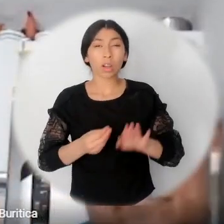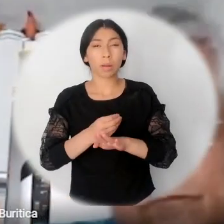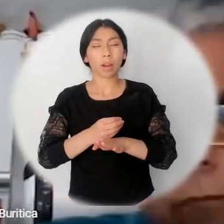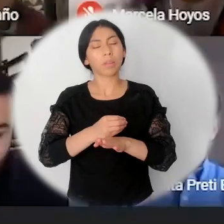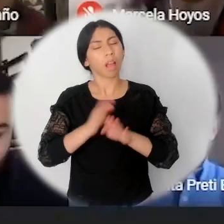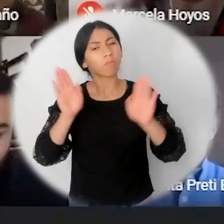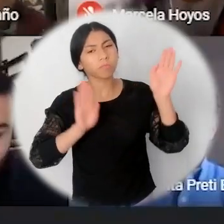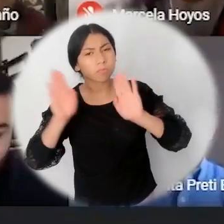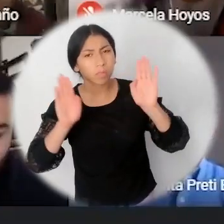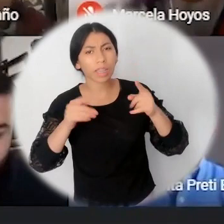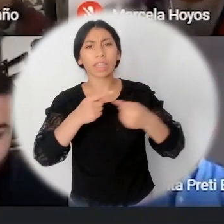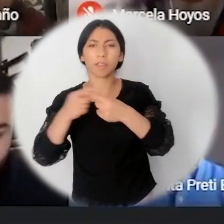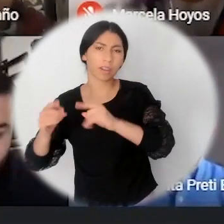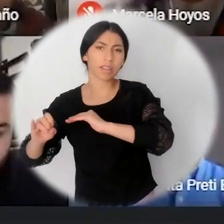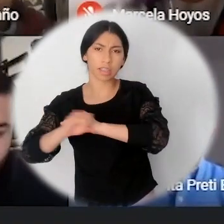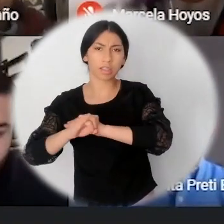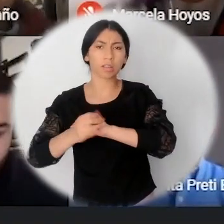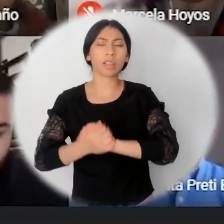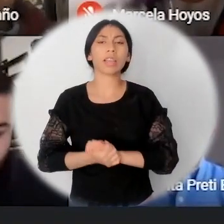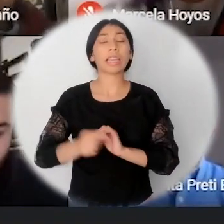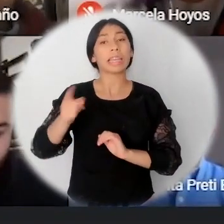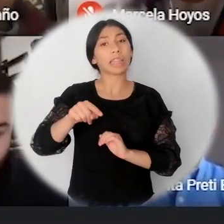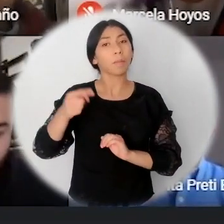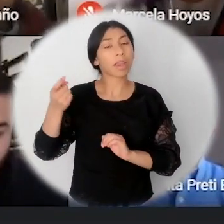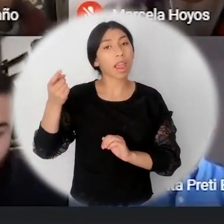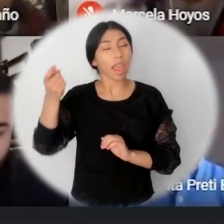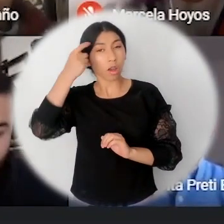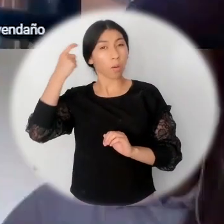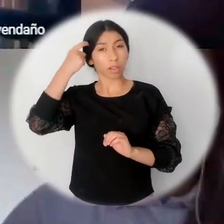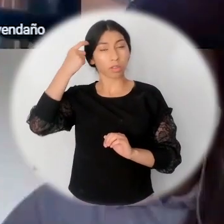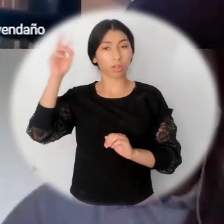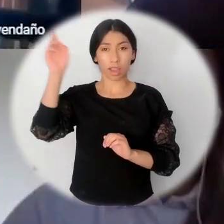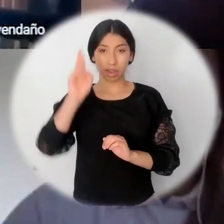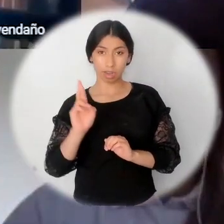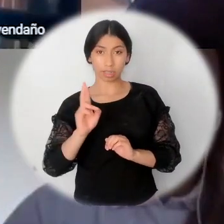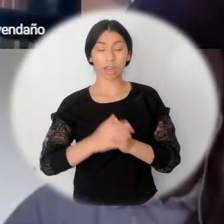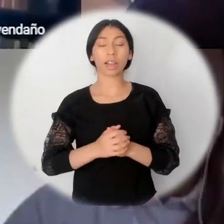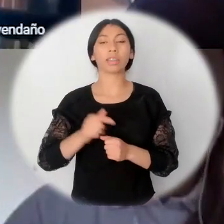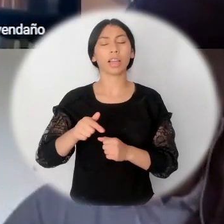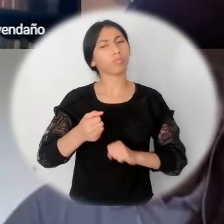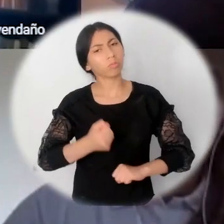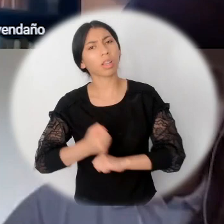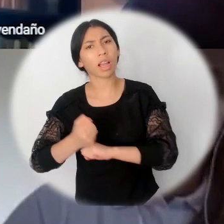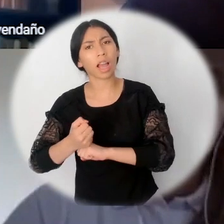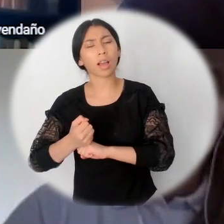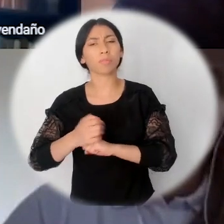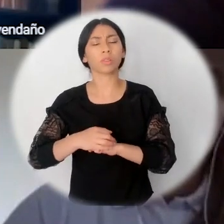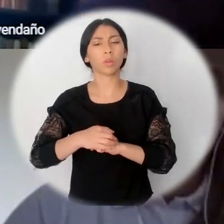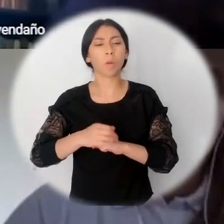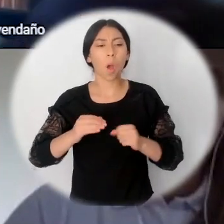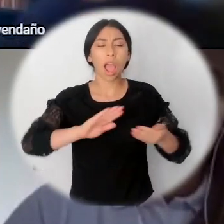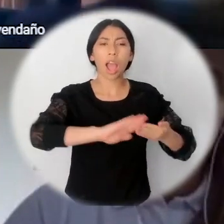participación de la Unidad para las Víctimas, la Agencia Nacional para la Reconciliación y la Normalización y la Gobernación de Rizaralda a través de la Dirección de Paz,